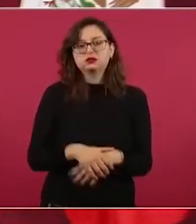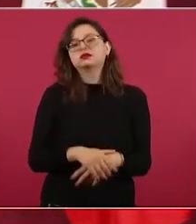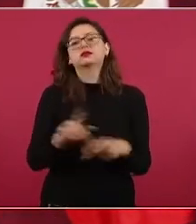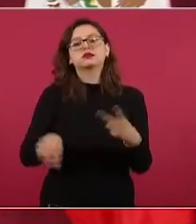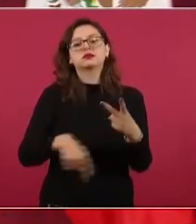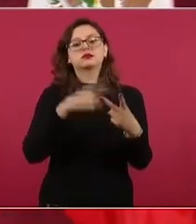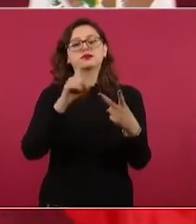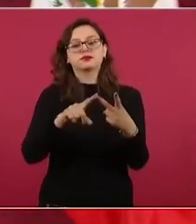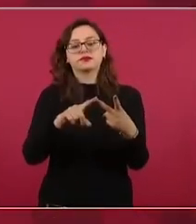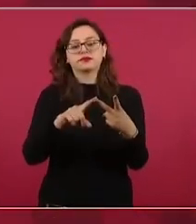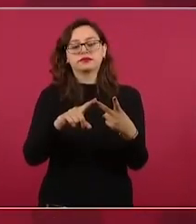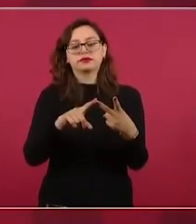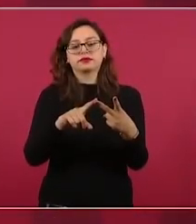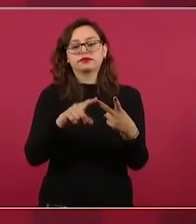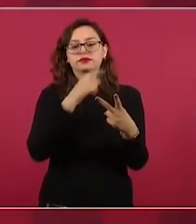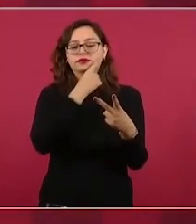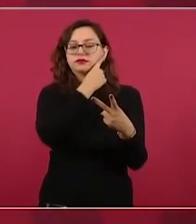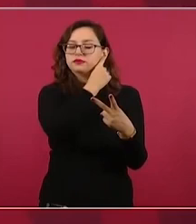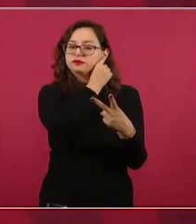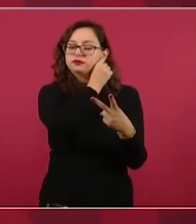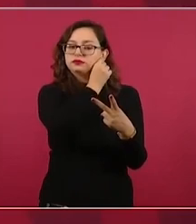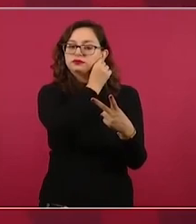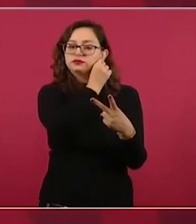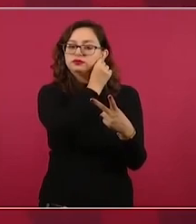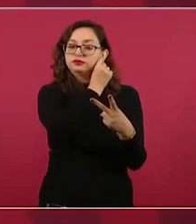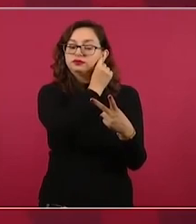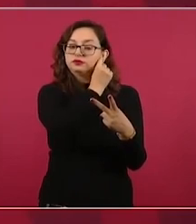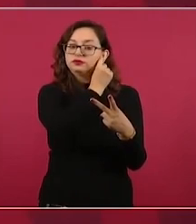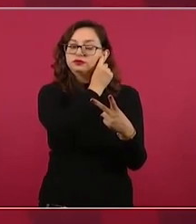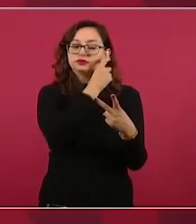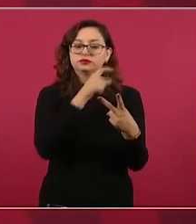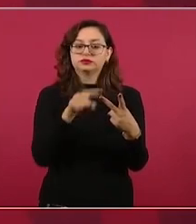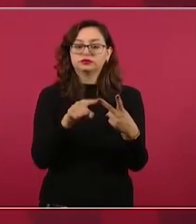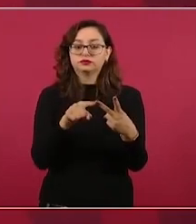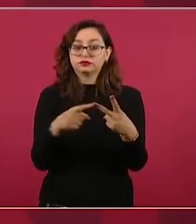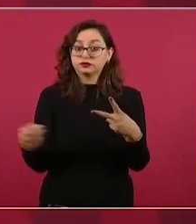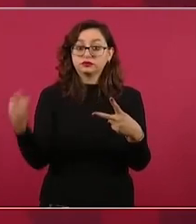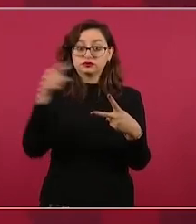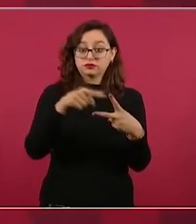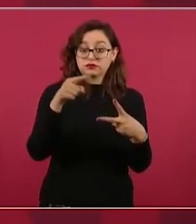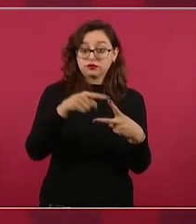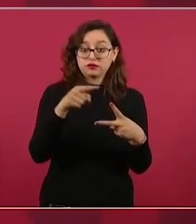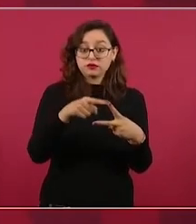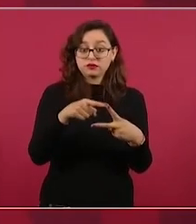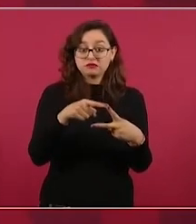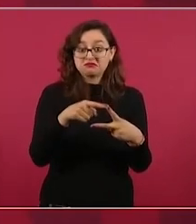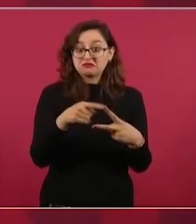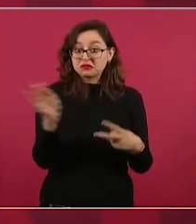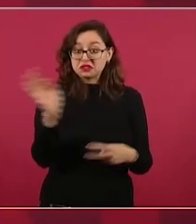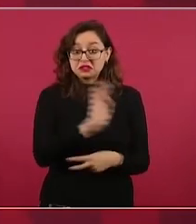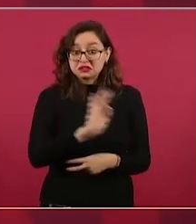ah bueno si no es cierto nada